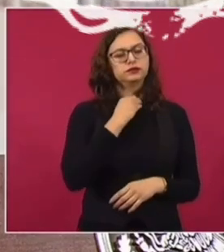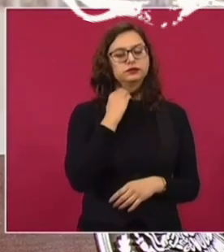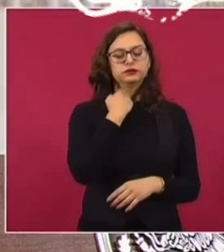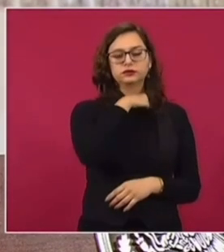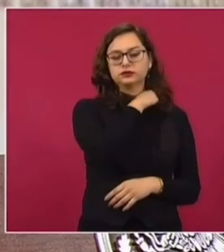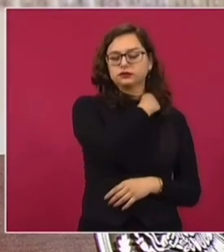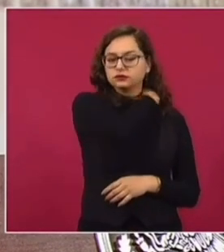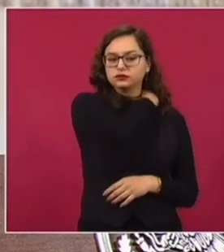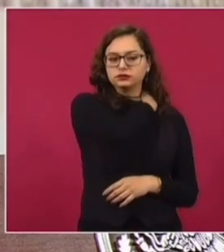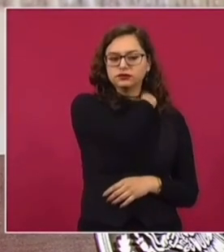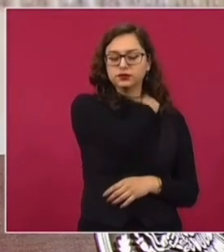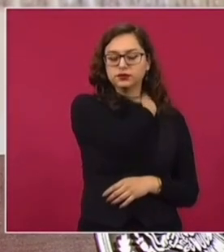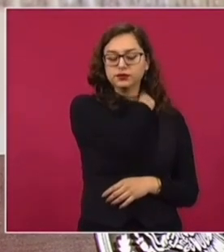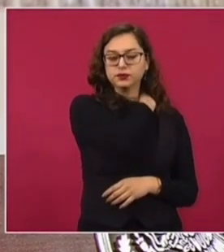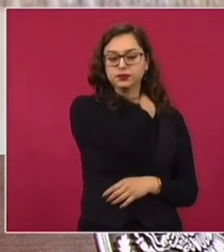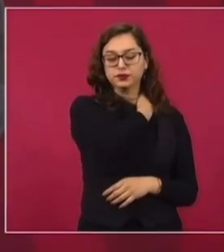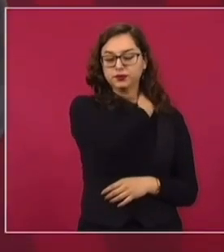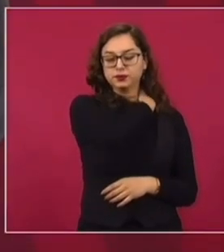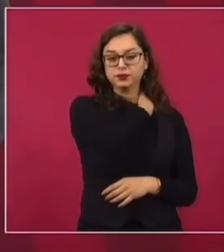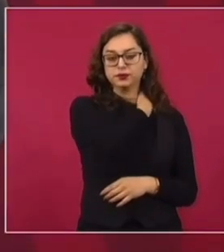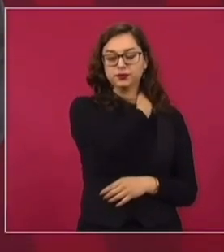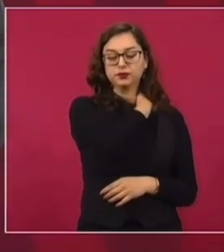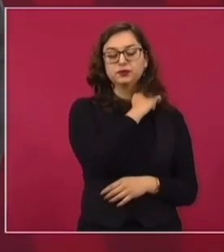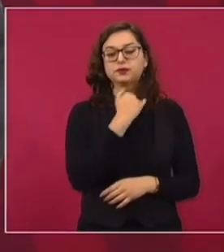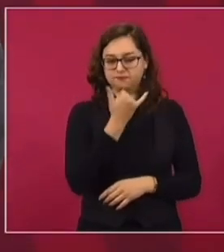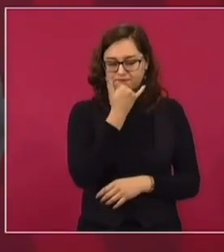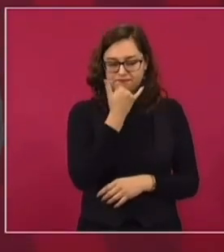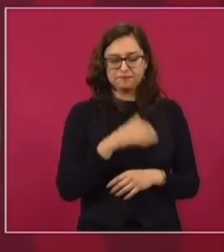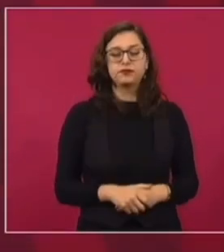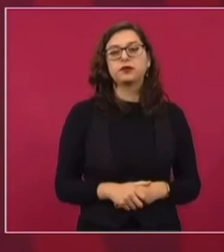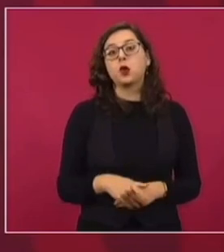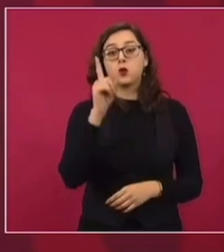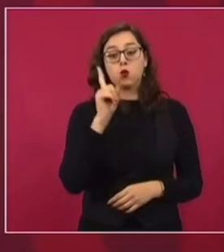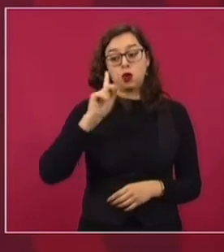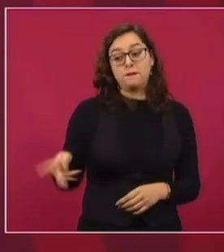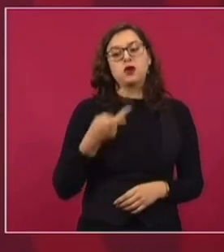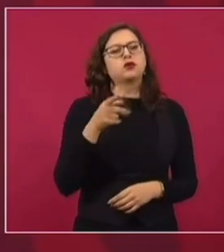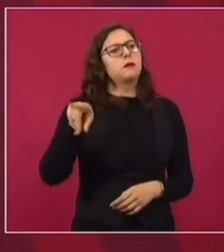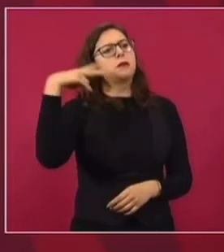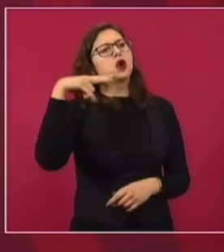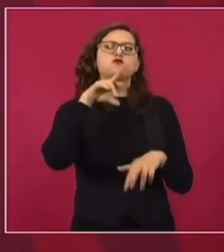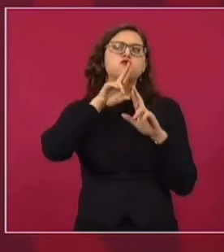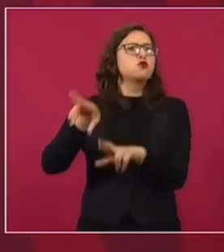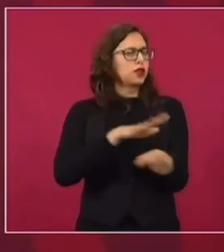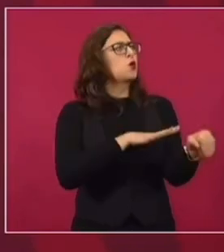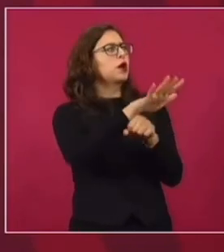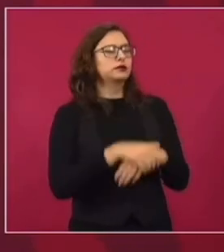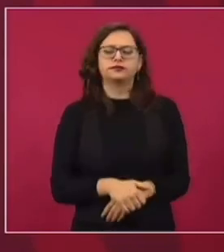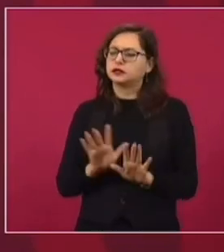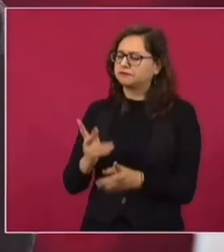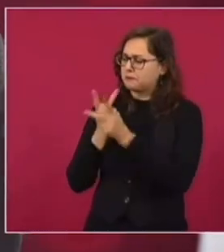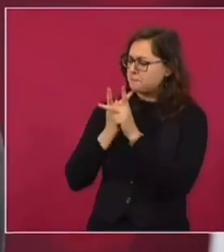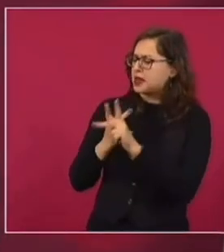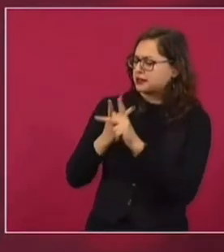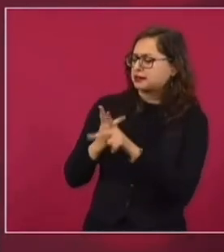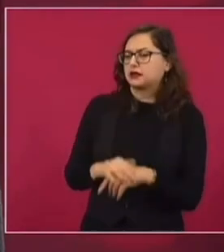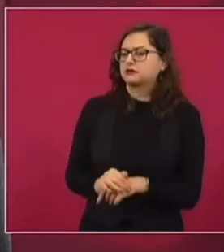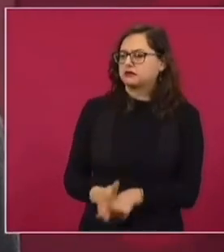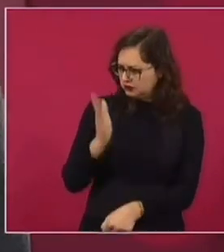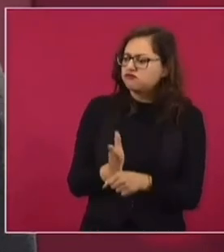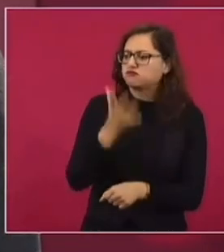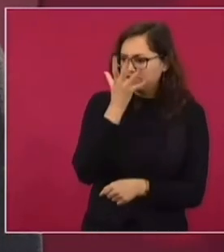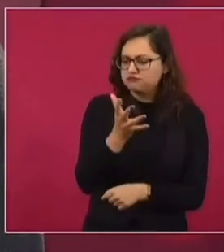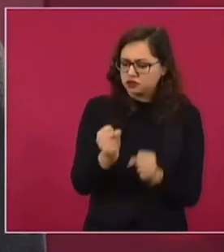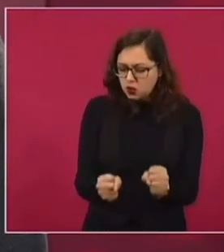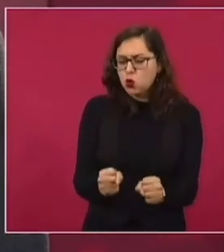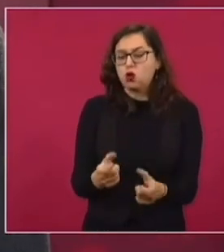Que hay que esperarse, que no pensar de que va a haber impunidad. En este gobierno no hay impunidad